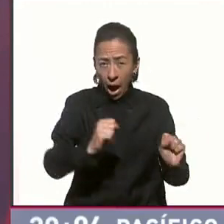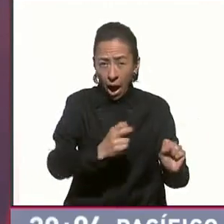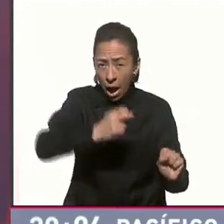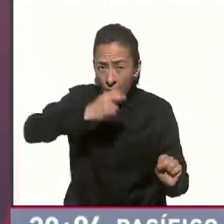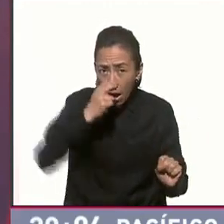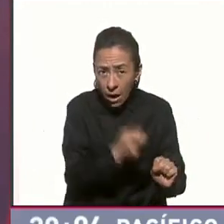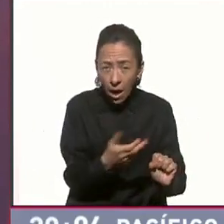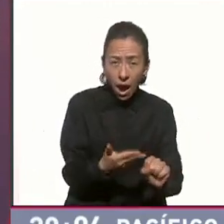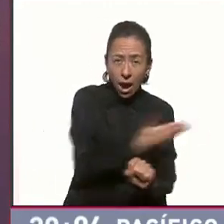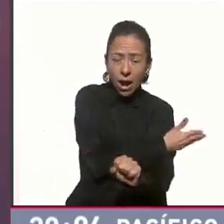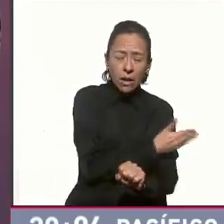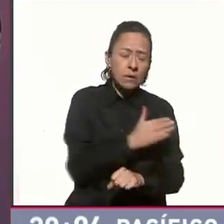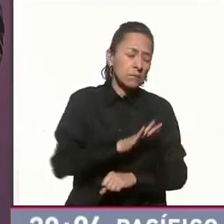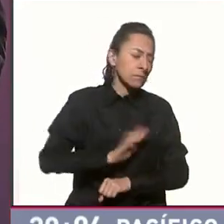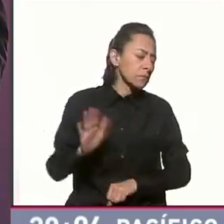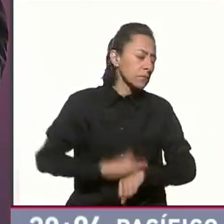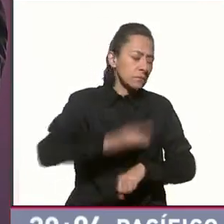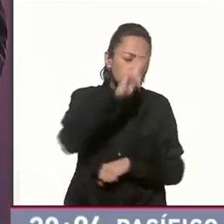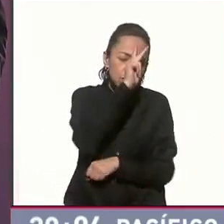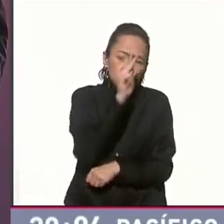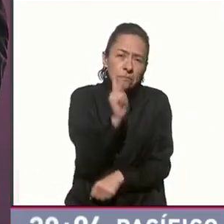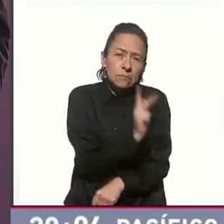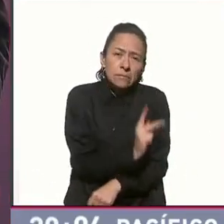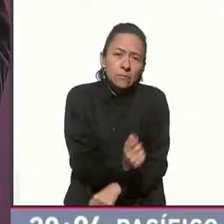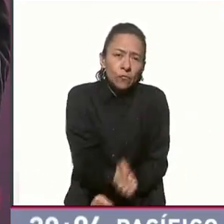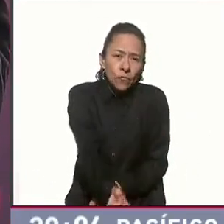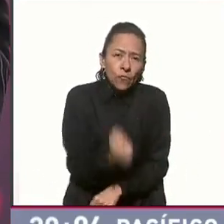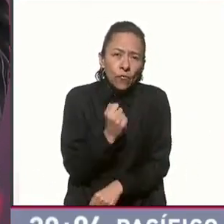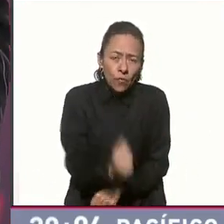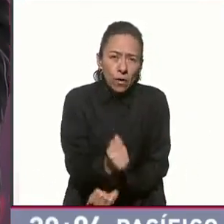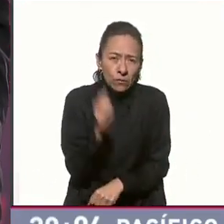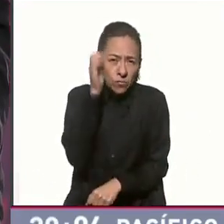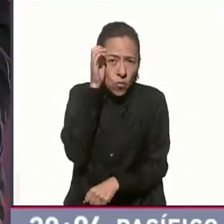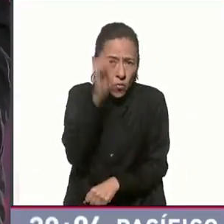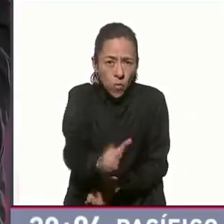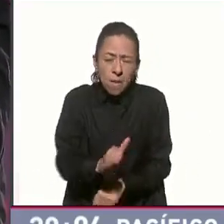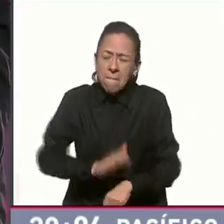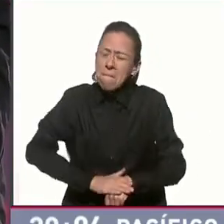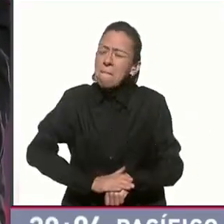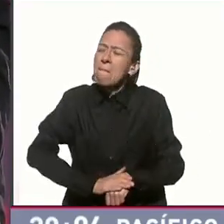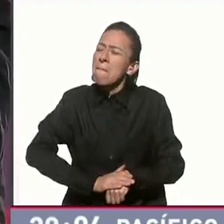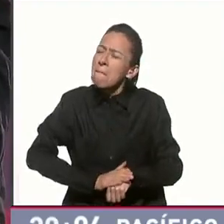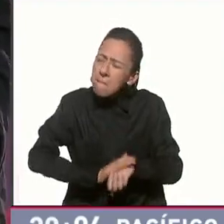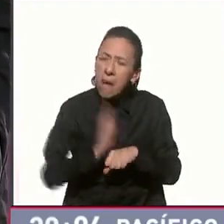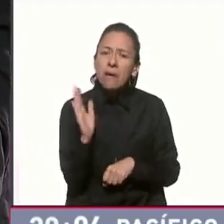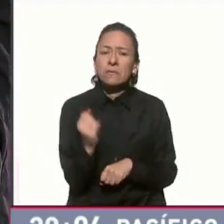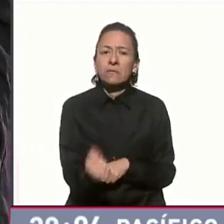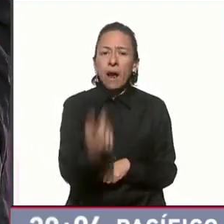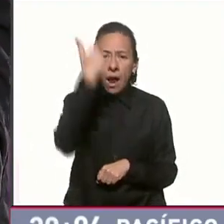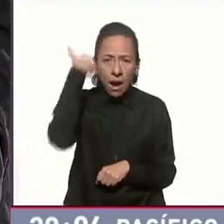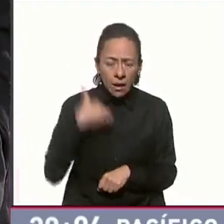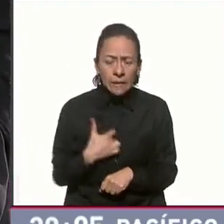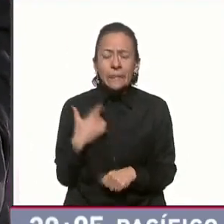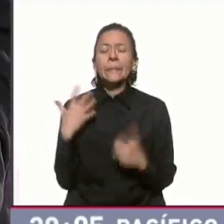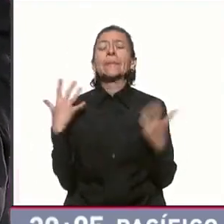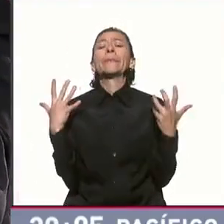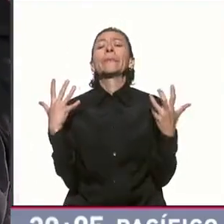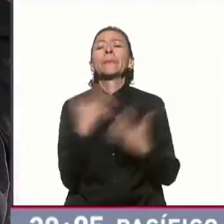el acto más duro, el que más me ha afectado